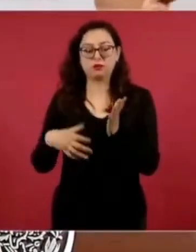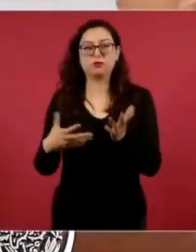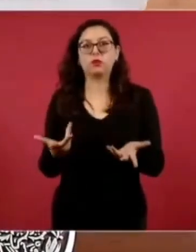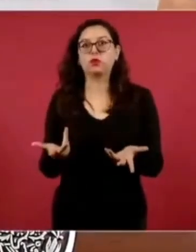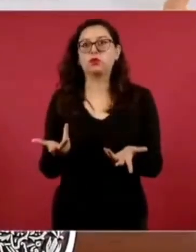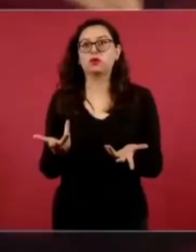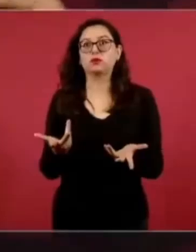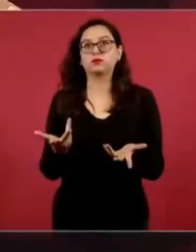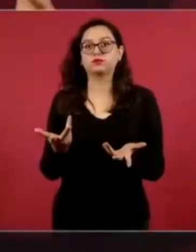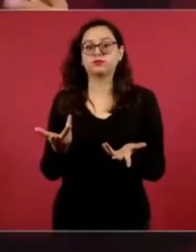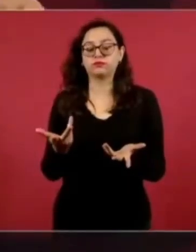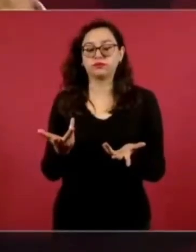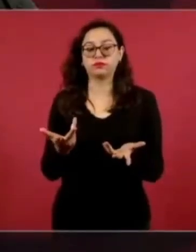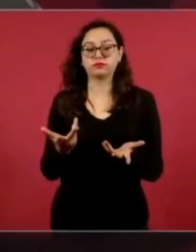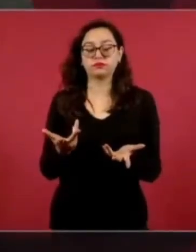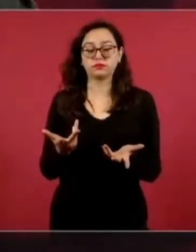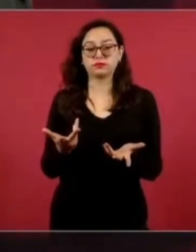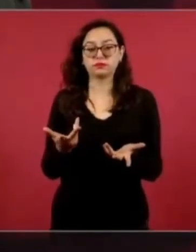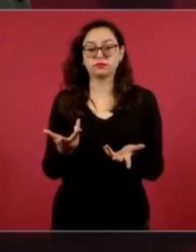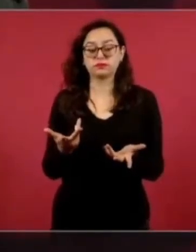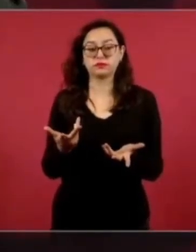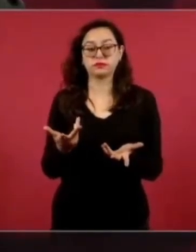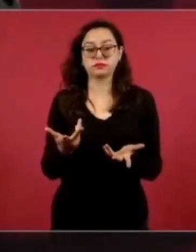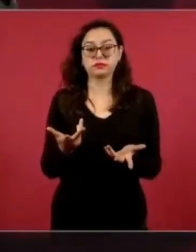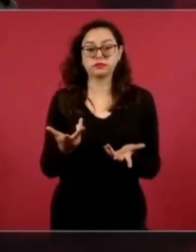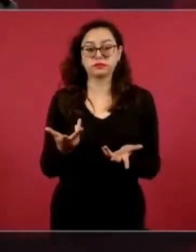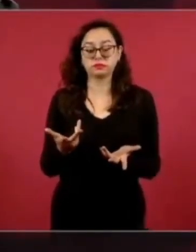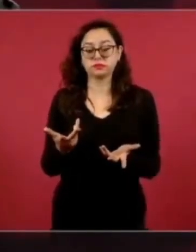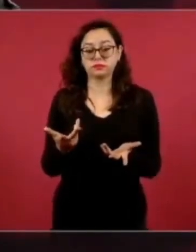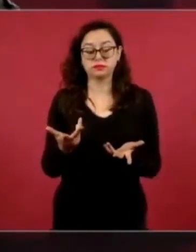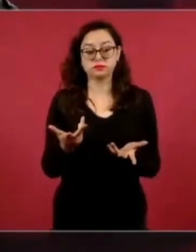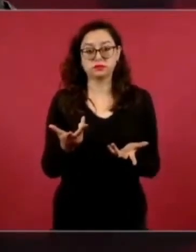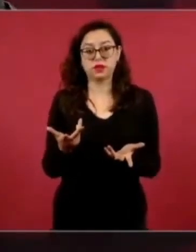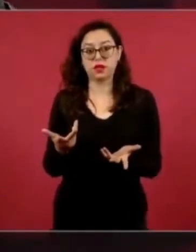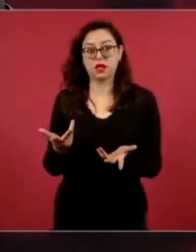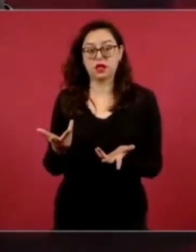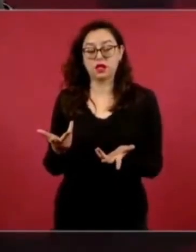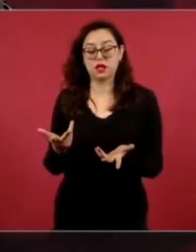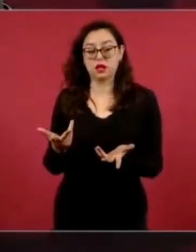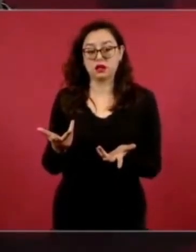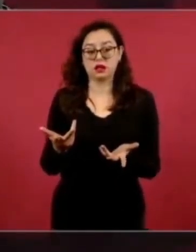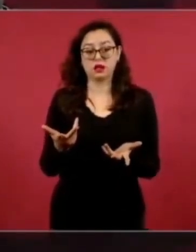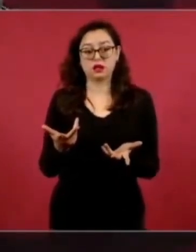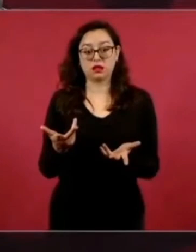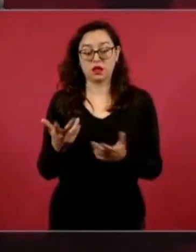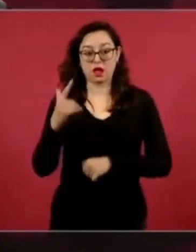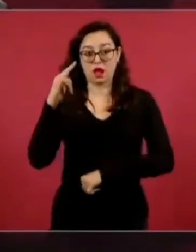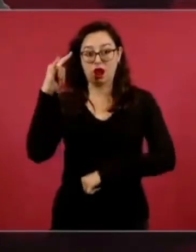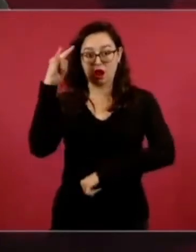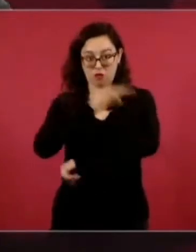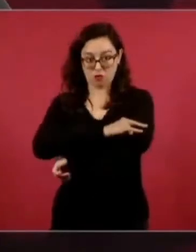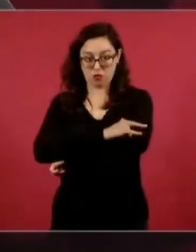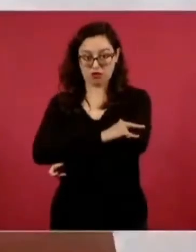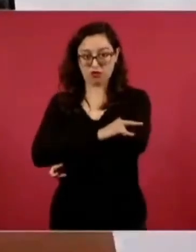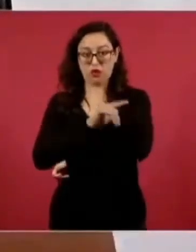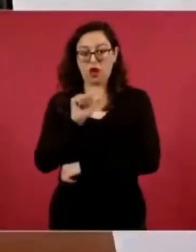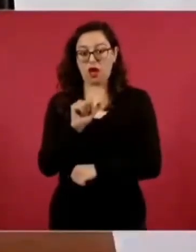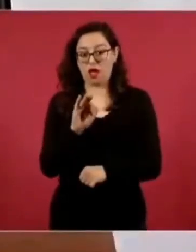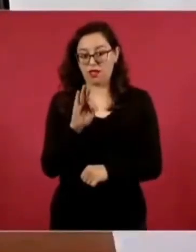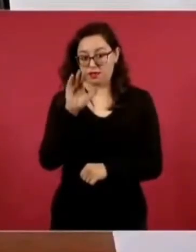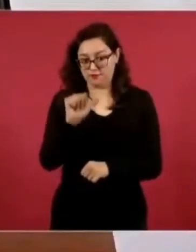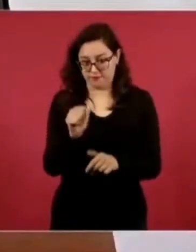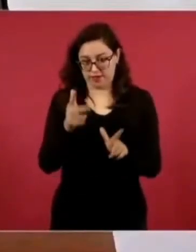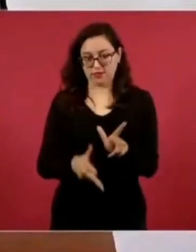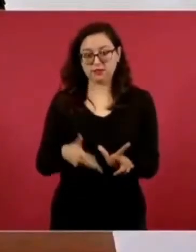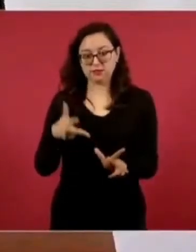haciendo el tren del aeropuerto Felipe Ángeles